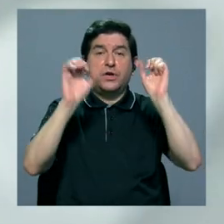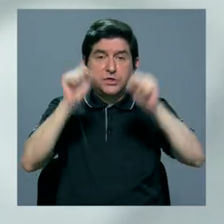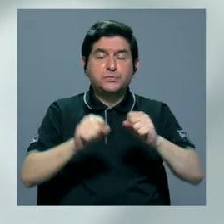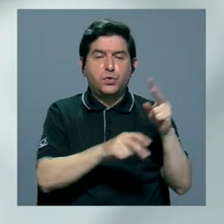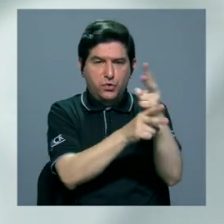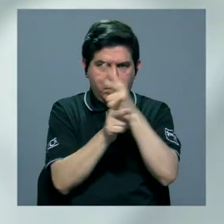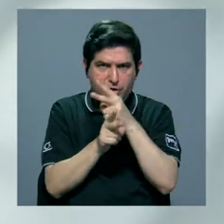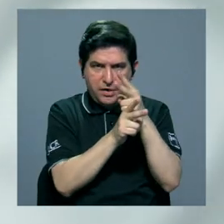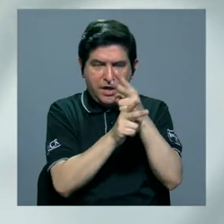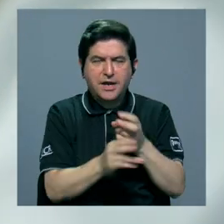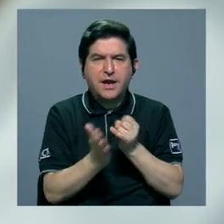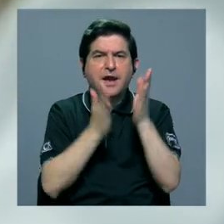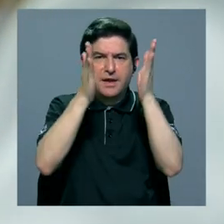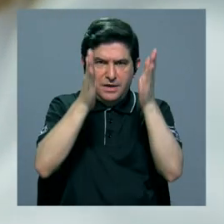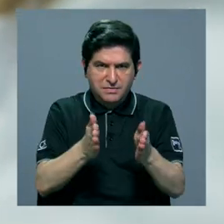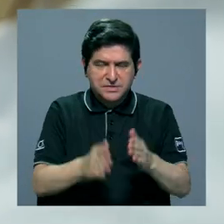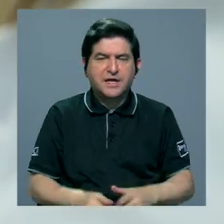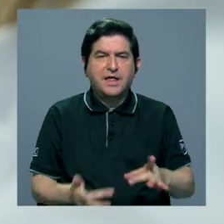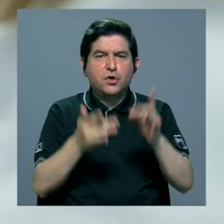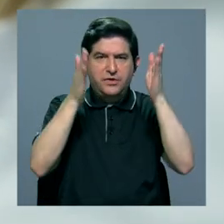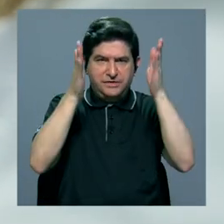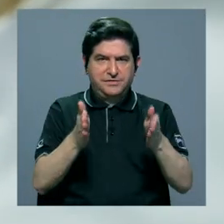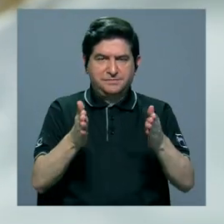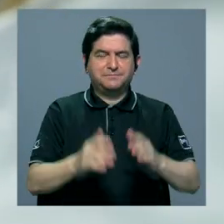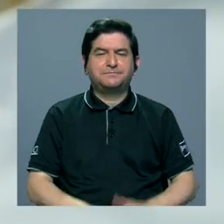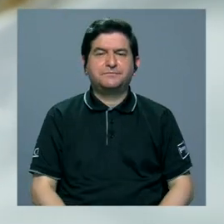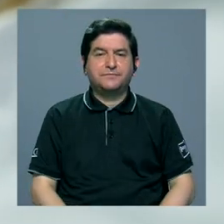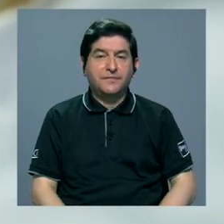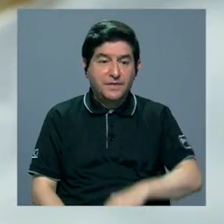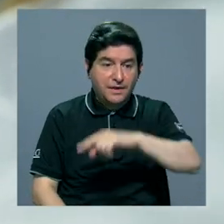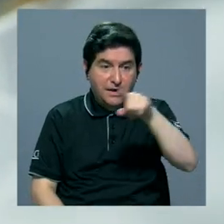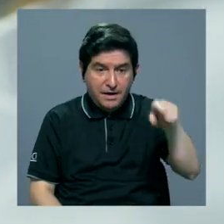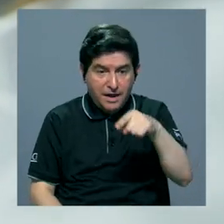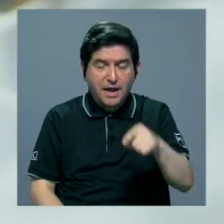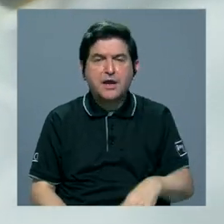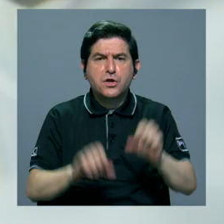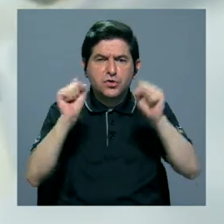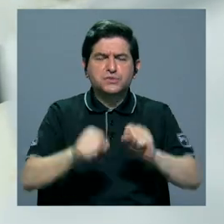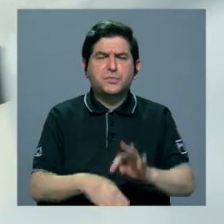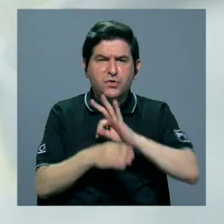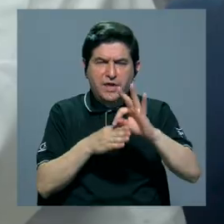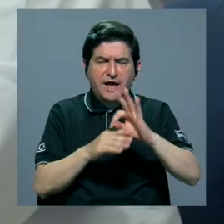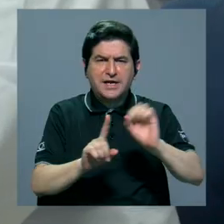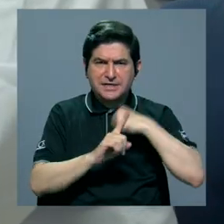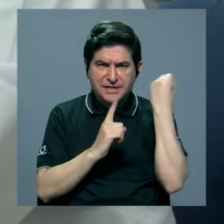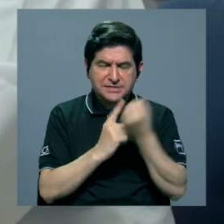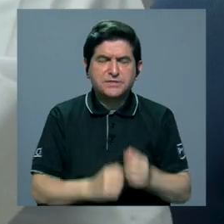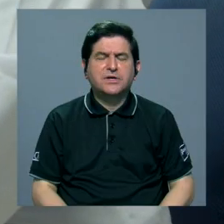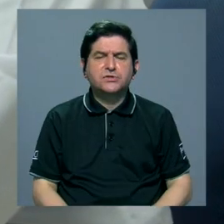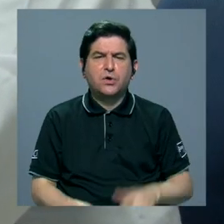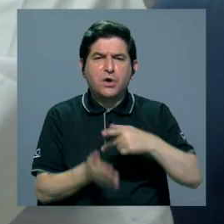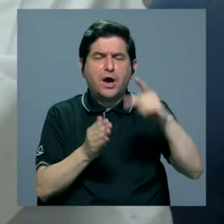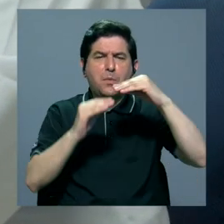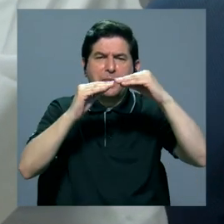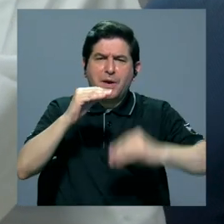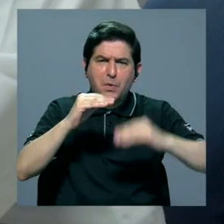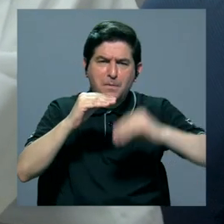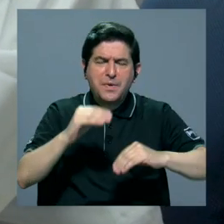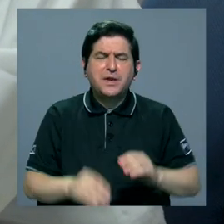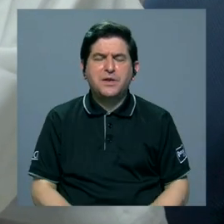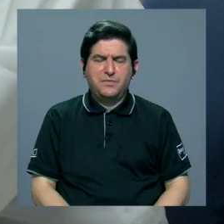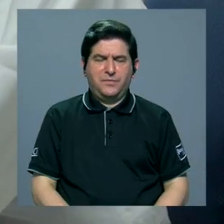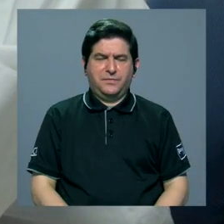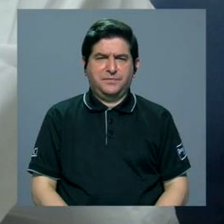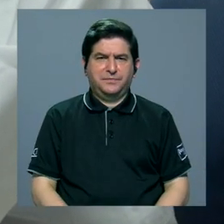supervisados por investigadores y especialistas, los cuales podrán tratar su condición a un costo mínimo del tratamiento.